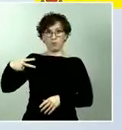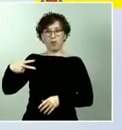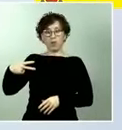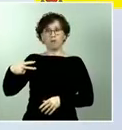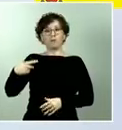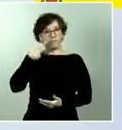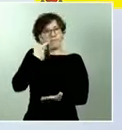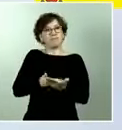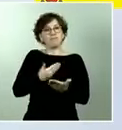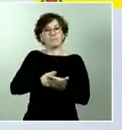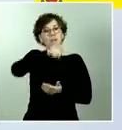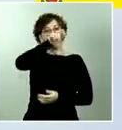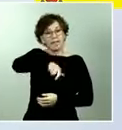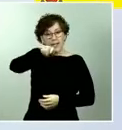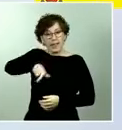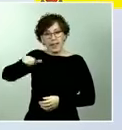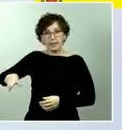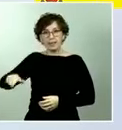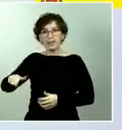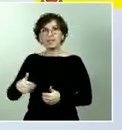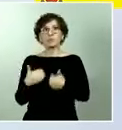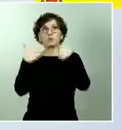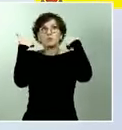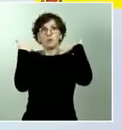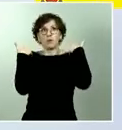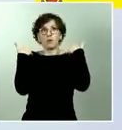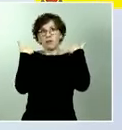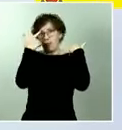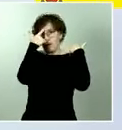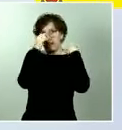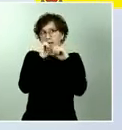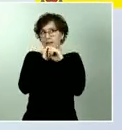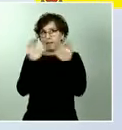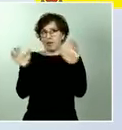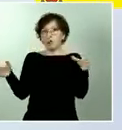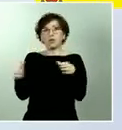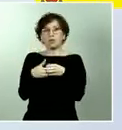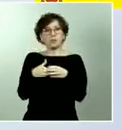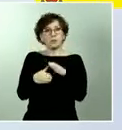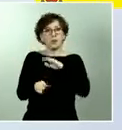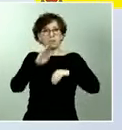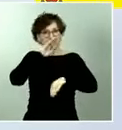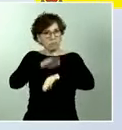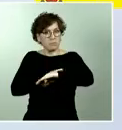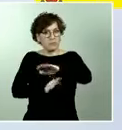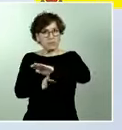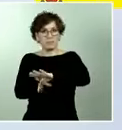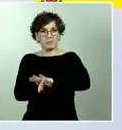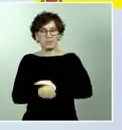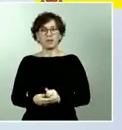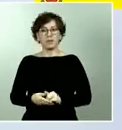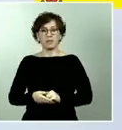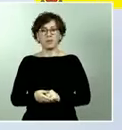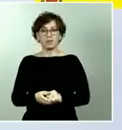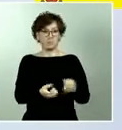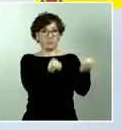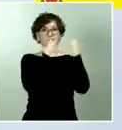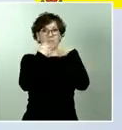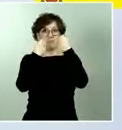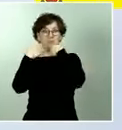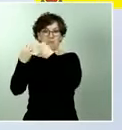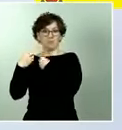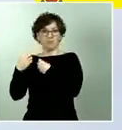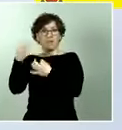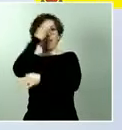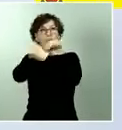responsabilidad colectiva y social. Así lo reflejan los datos que ofrecen las compañías tecnológicas, que realizan